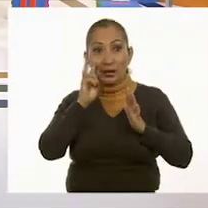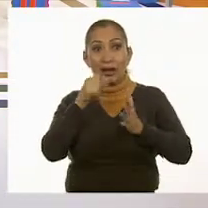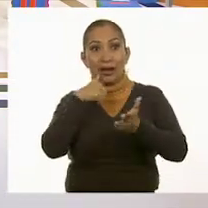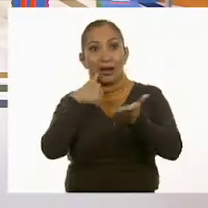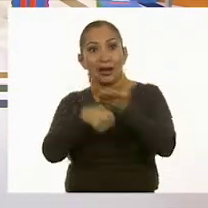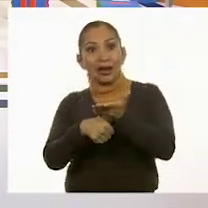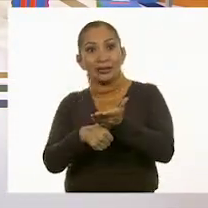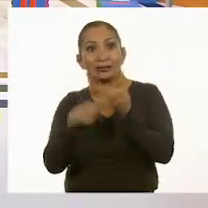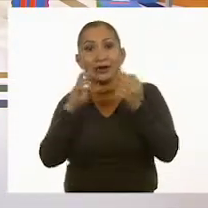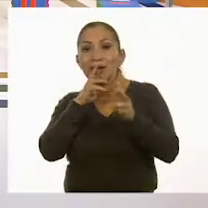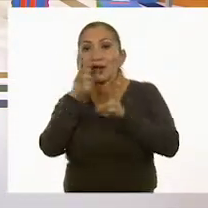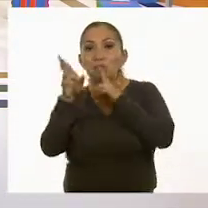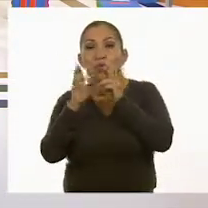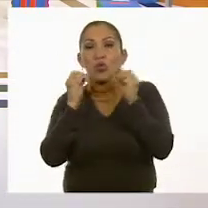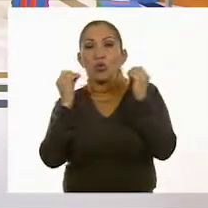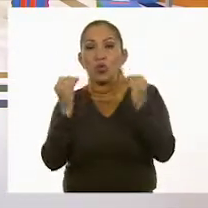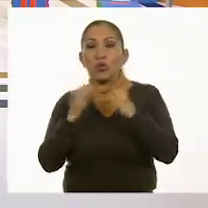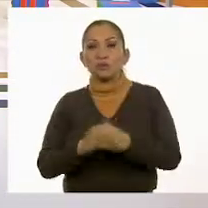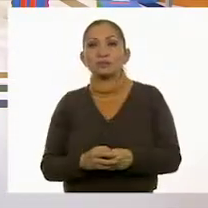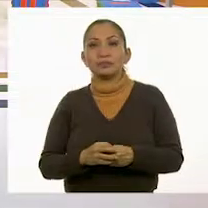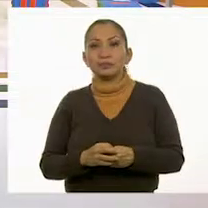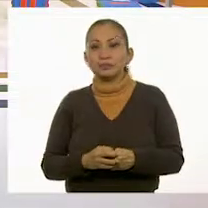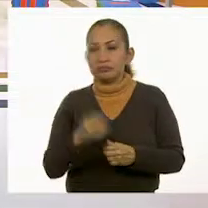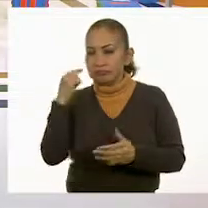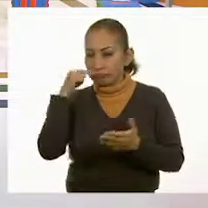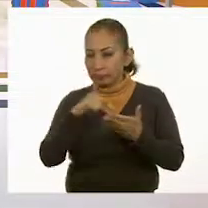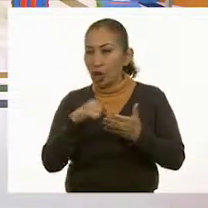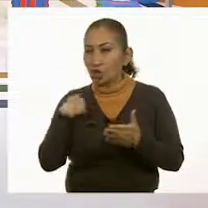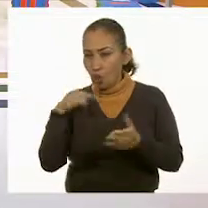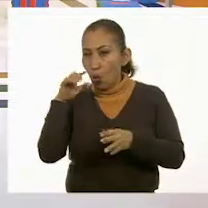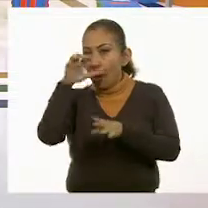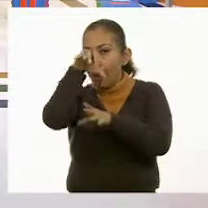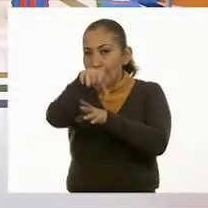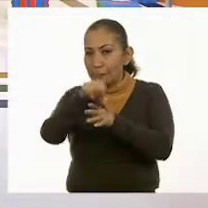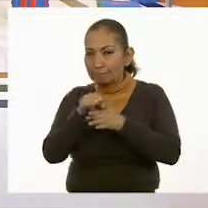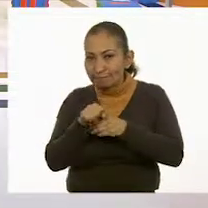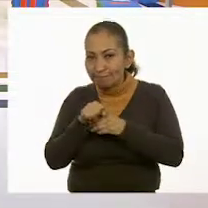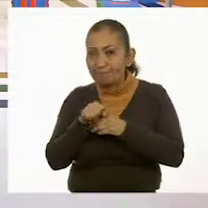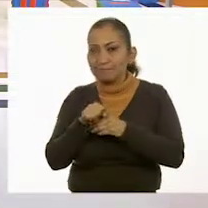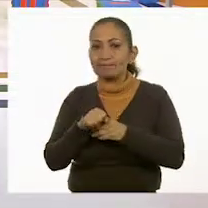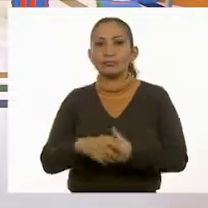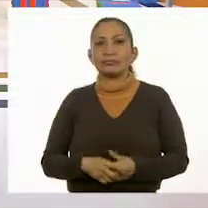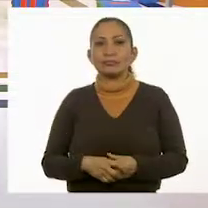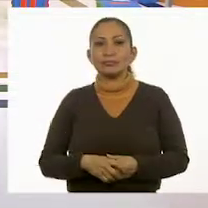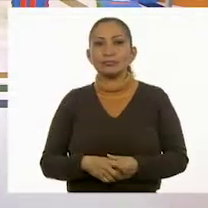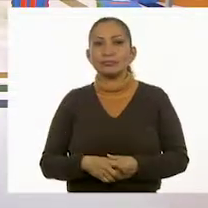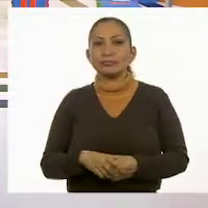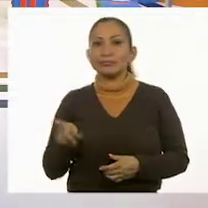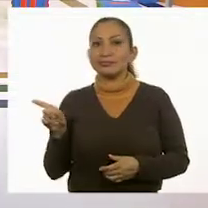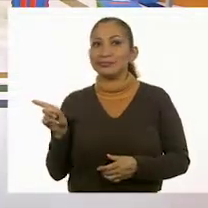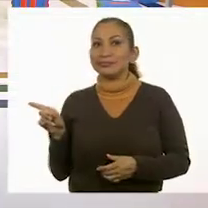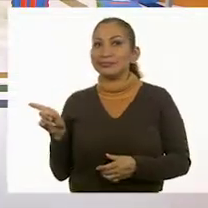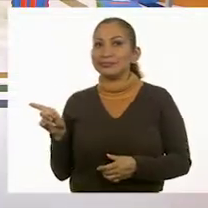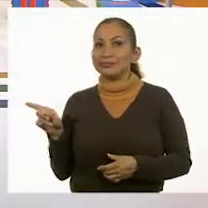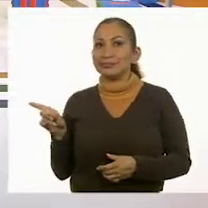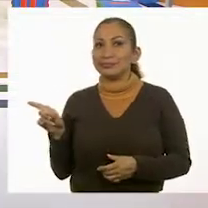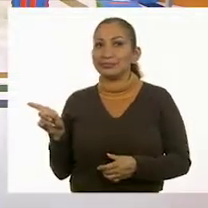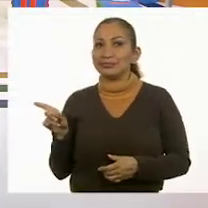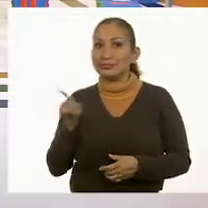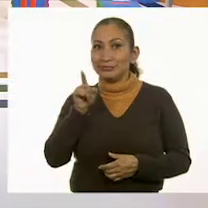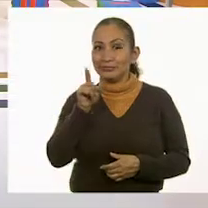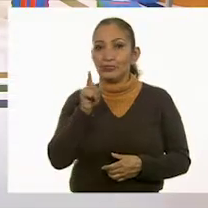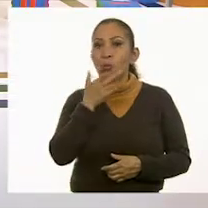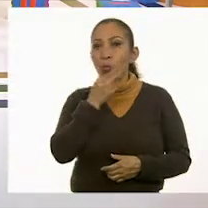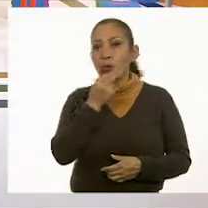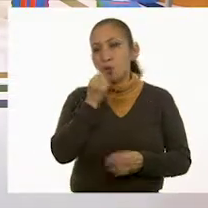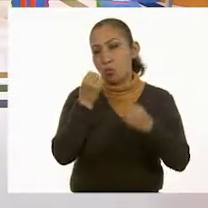Tenemos muchas respuestas también. Creo que voy a ir yo por estas respuestas porque Oscar está ocupado.